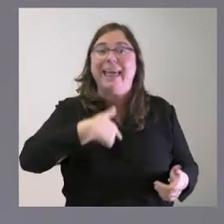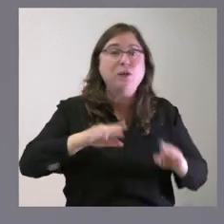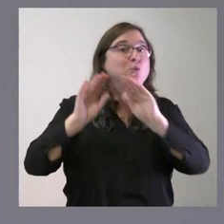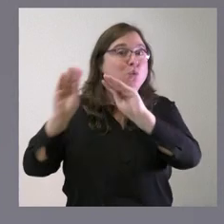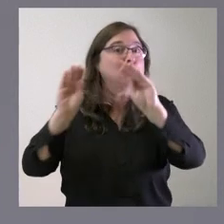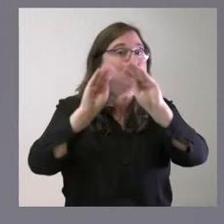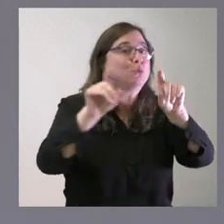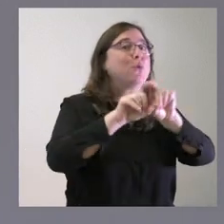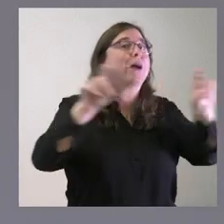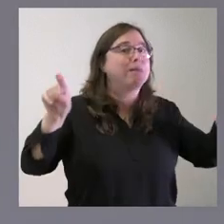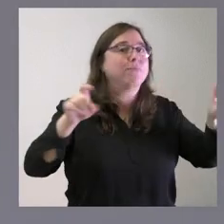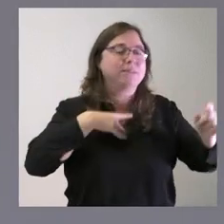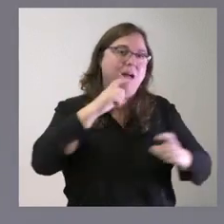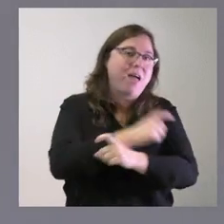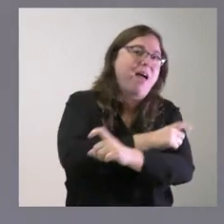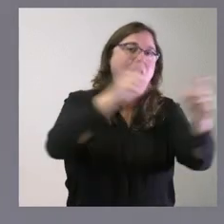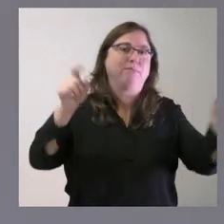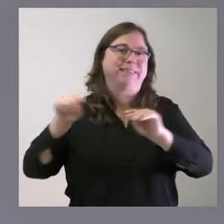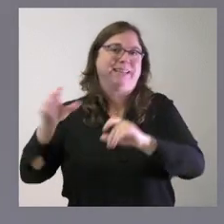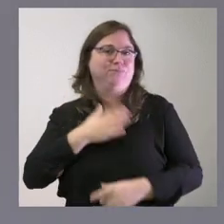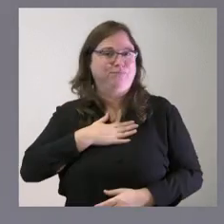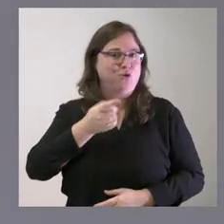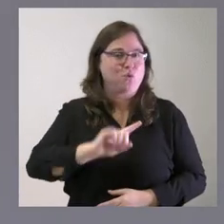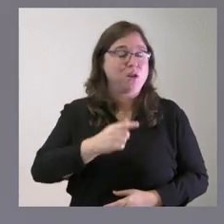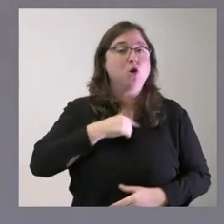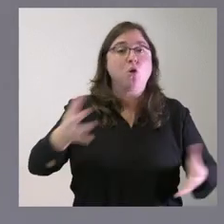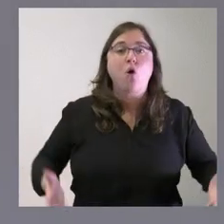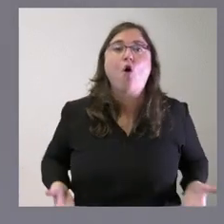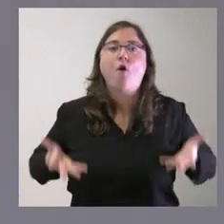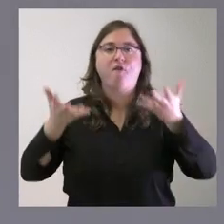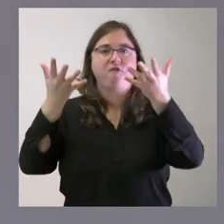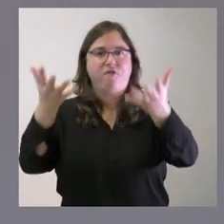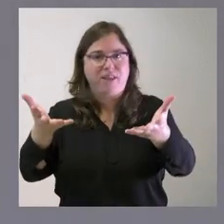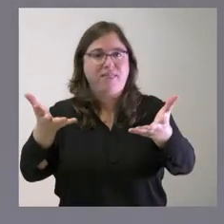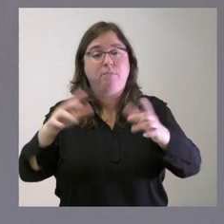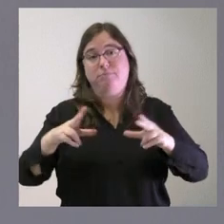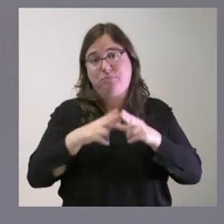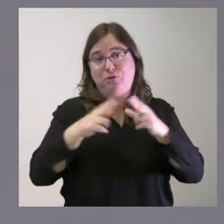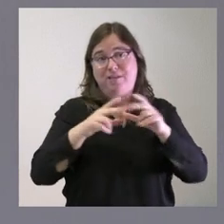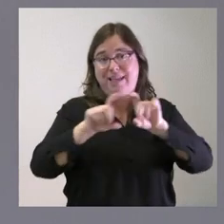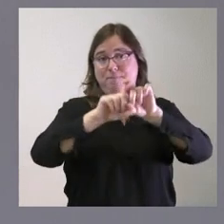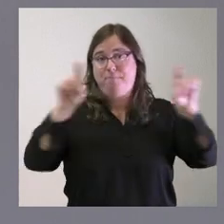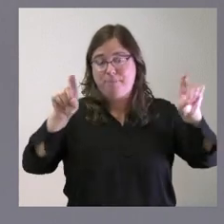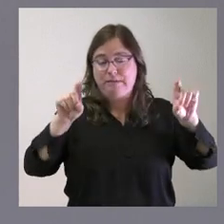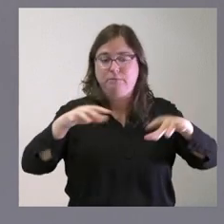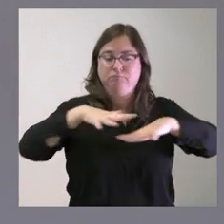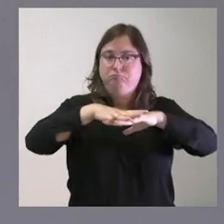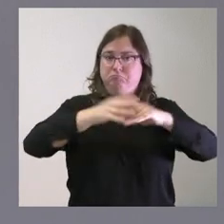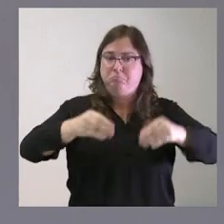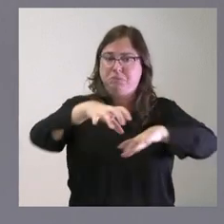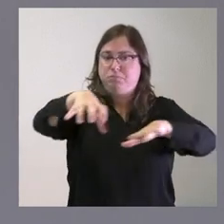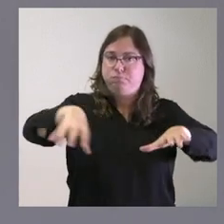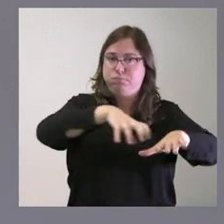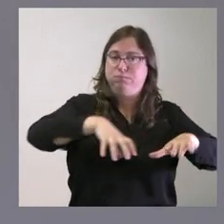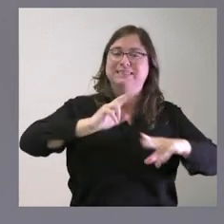al medio que es bien oportuno los proyectos nosotros lo que hemos hecho es poner a disposición de la sociedad de las empresas una buena infraestructura en este caso